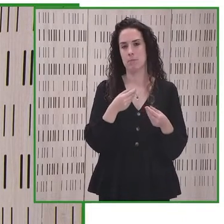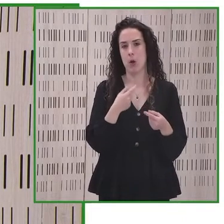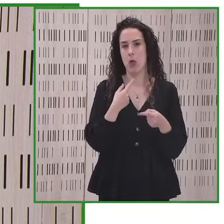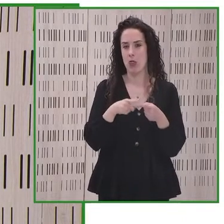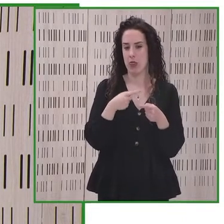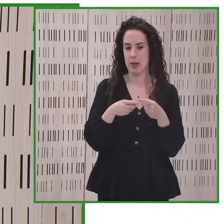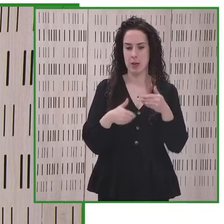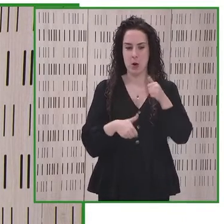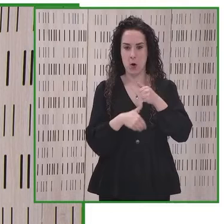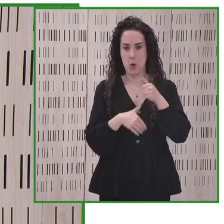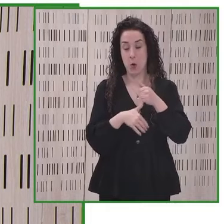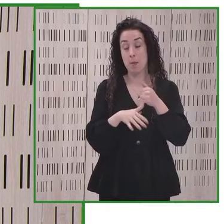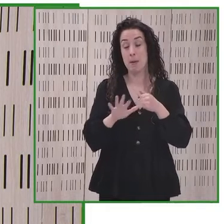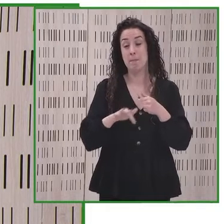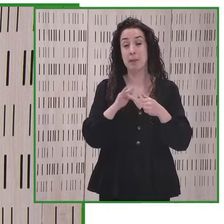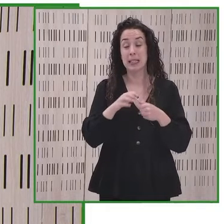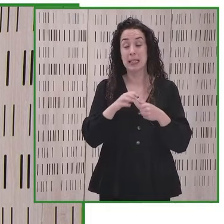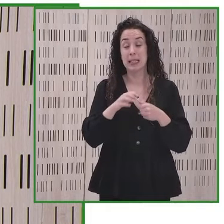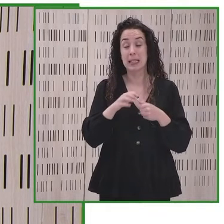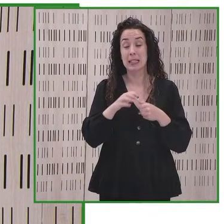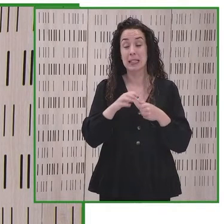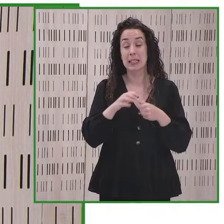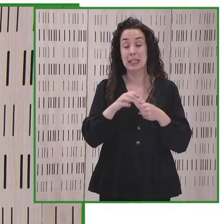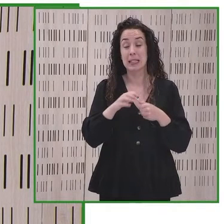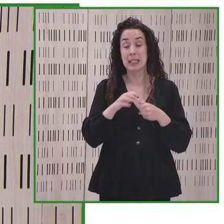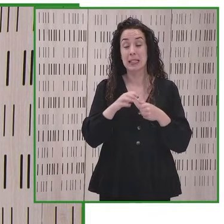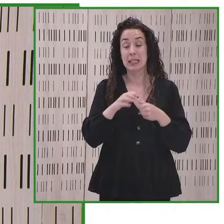cuanto a comprender la accesibilidad como un derecho